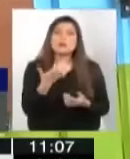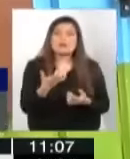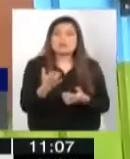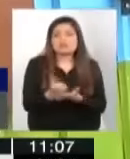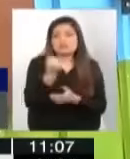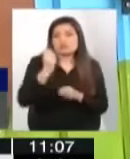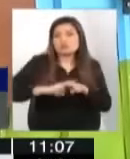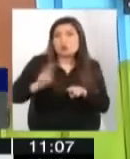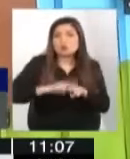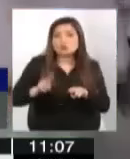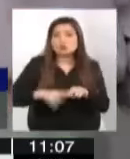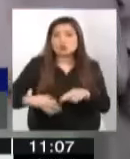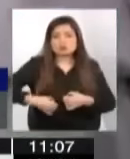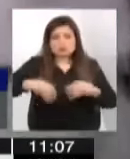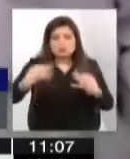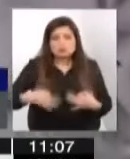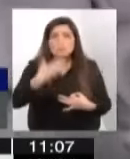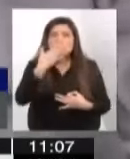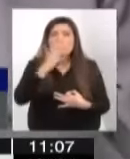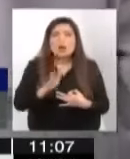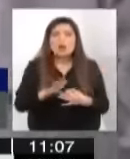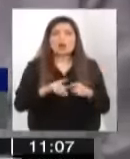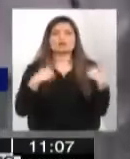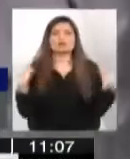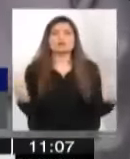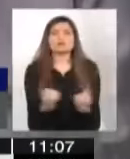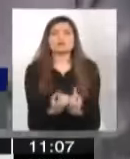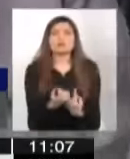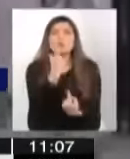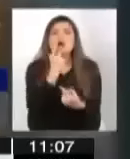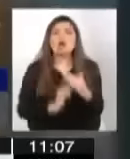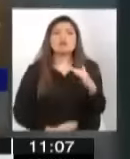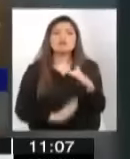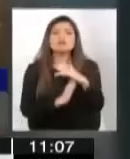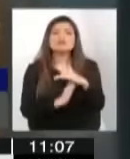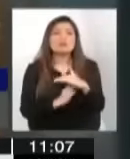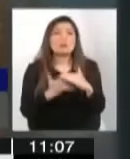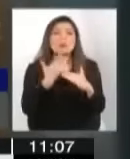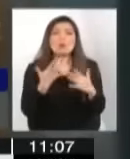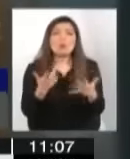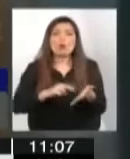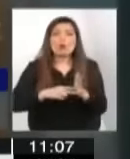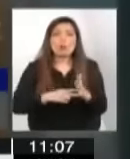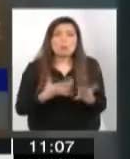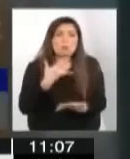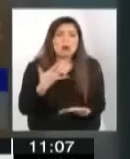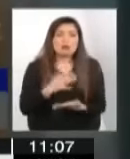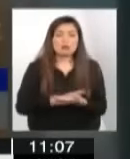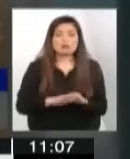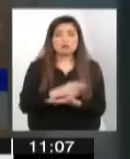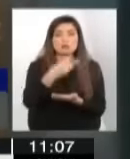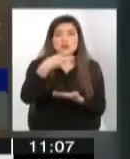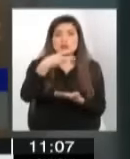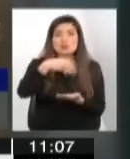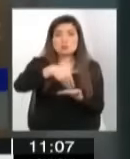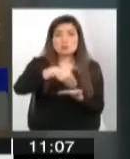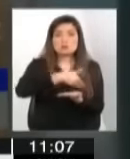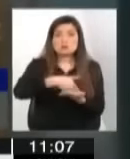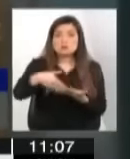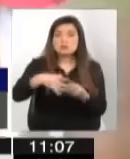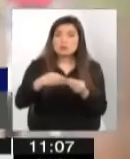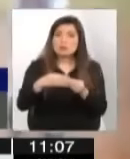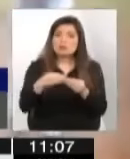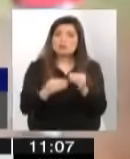definitiva, para mejorar las condiciones? ¿Qué es que siente usted? ¿Cuál es el tope? Porque uno podría decir, mira, son 200 mil millones de pesos más y